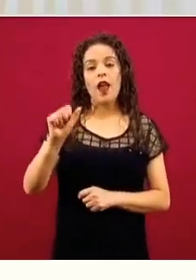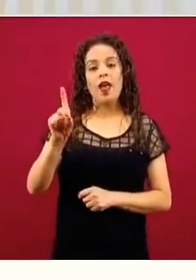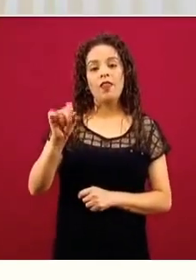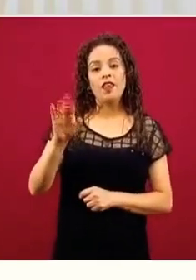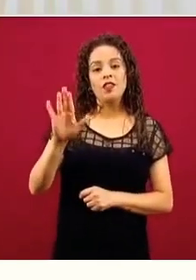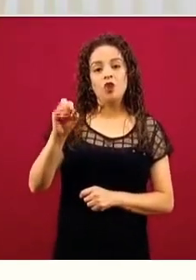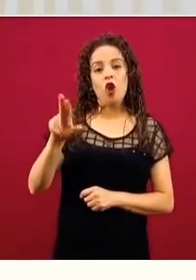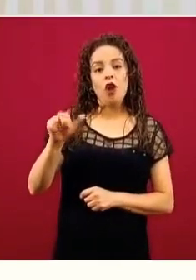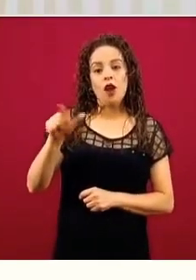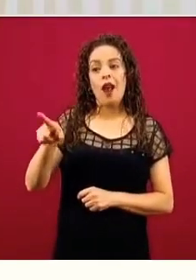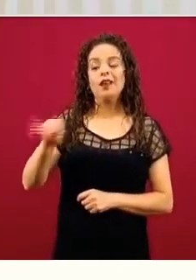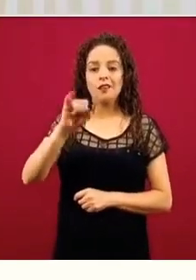pues no, no es necesario. Gracias. Gracias. Gracias. Gracias. Gracias.